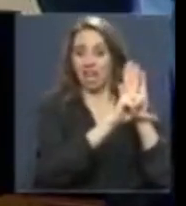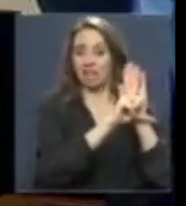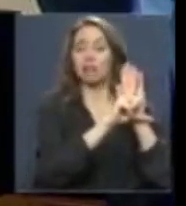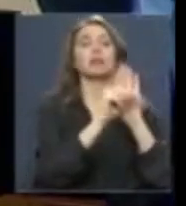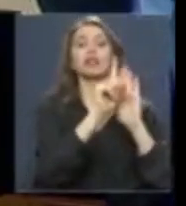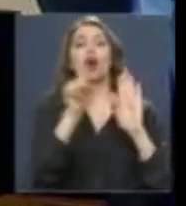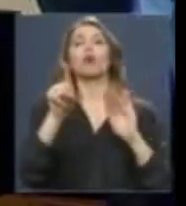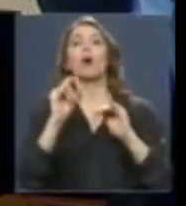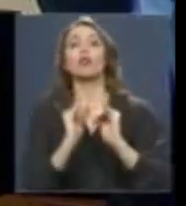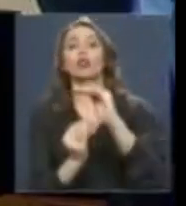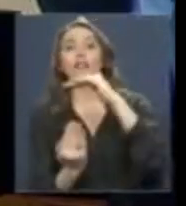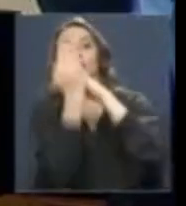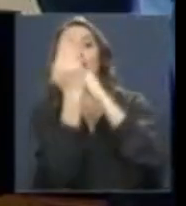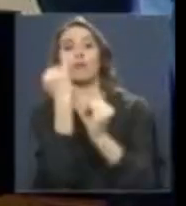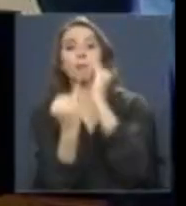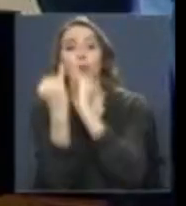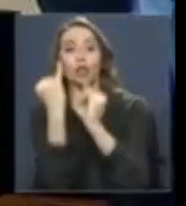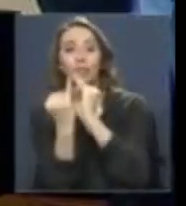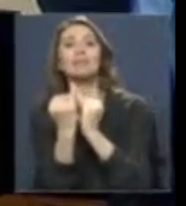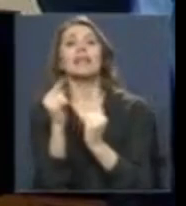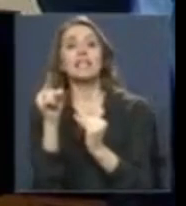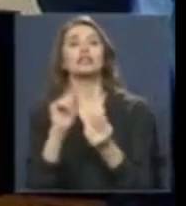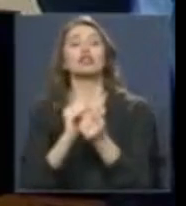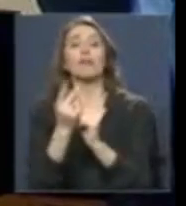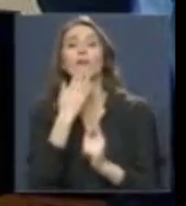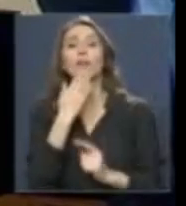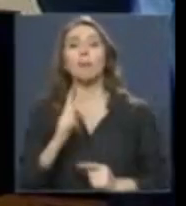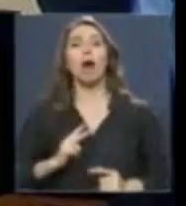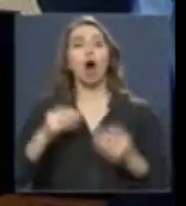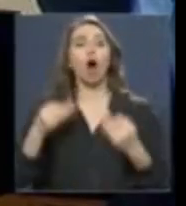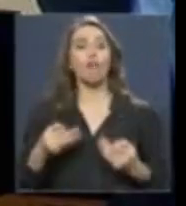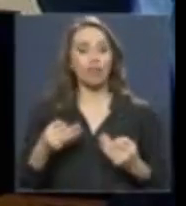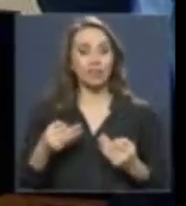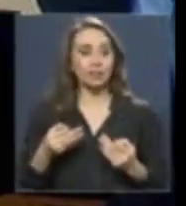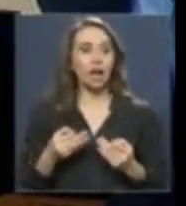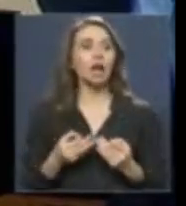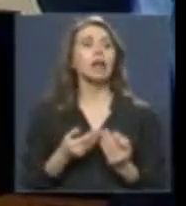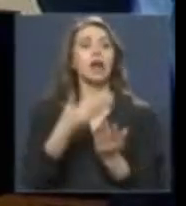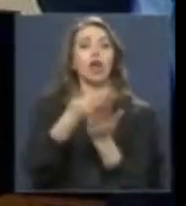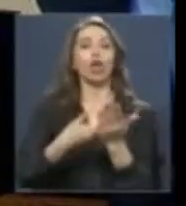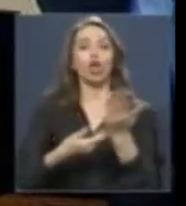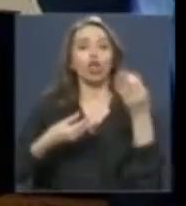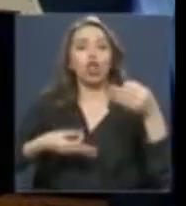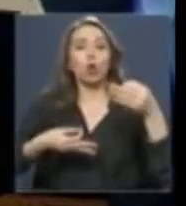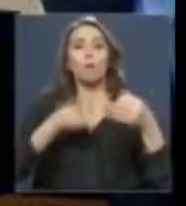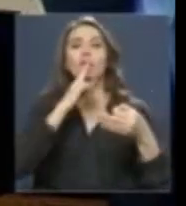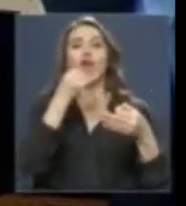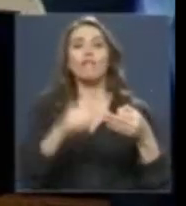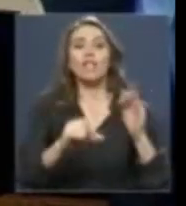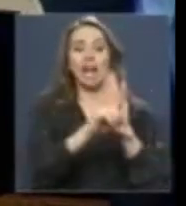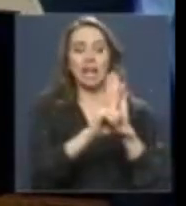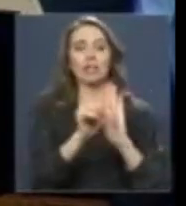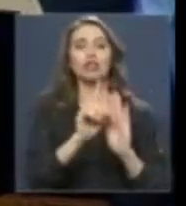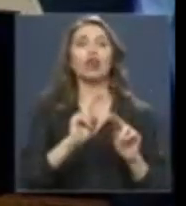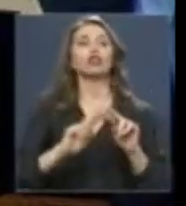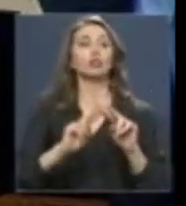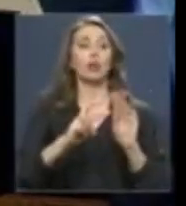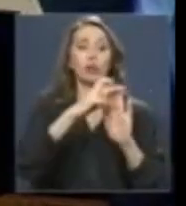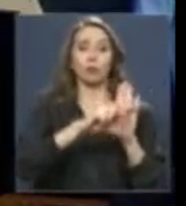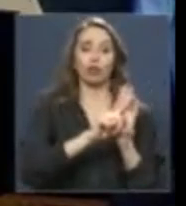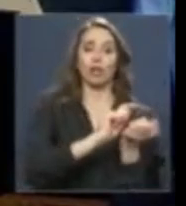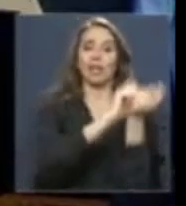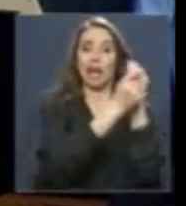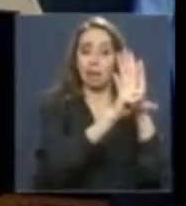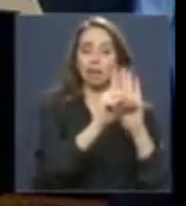el trámite de entrada en vigor de una ley, los textos finales, no solamente la modificación legal aprobada, sino que los